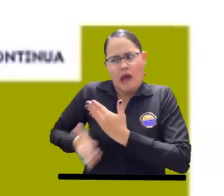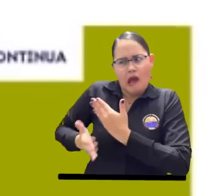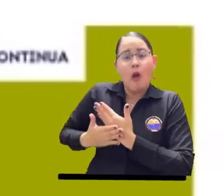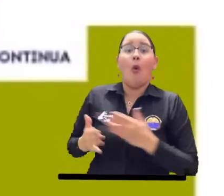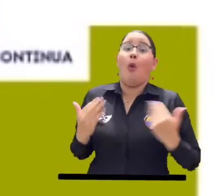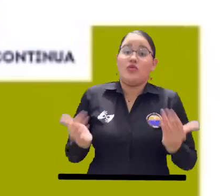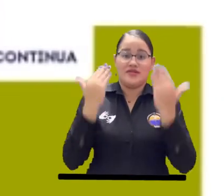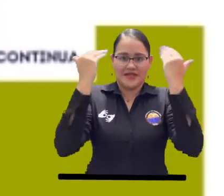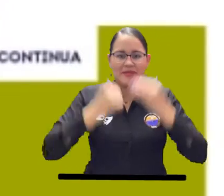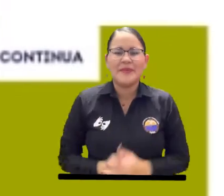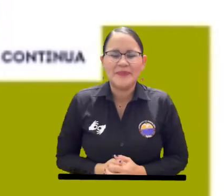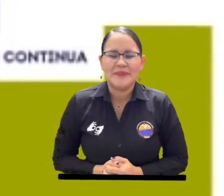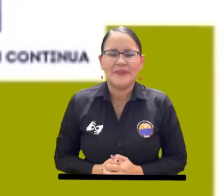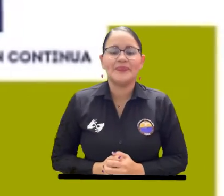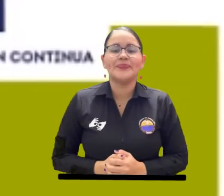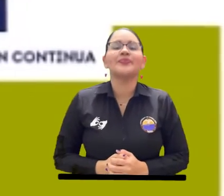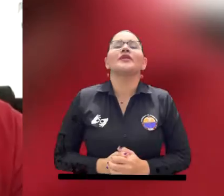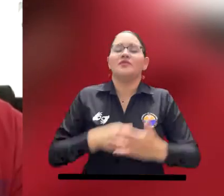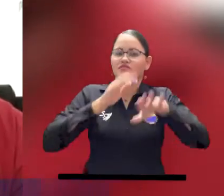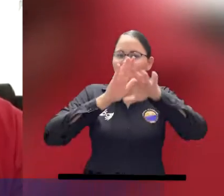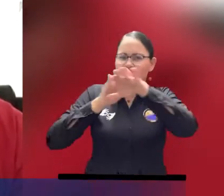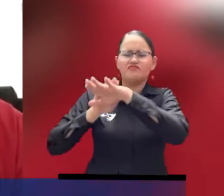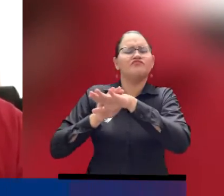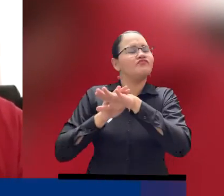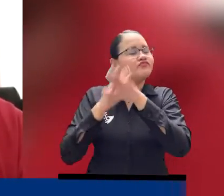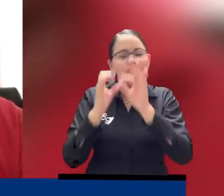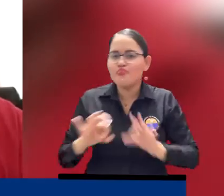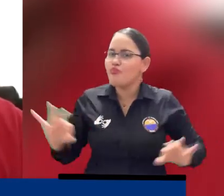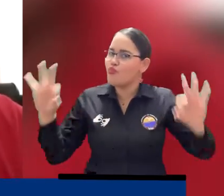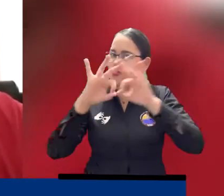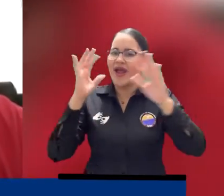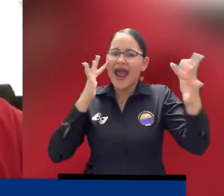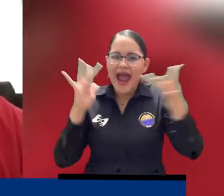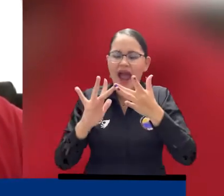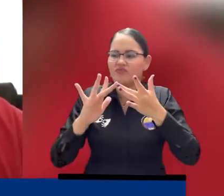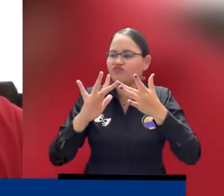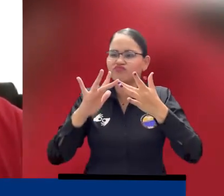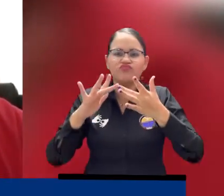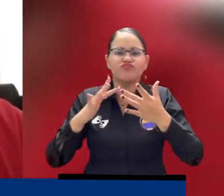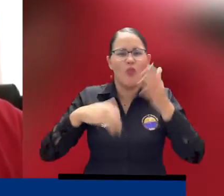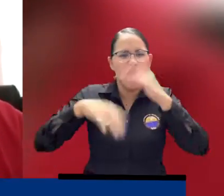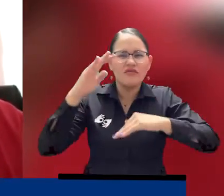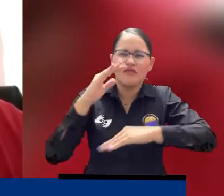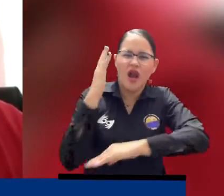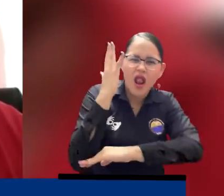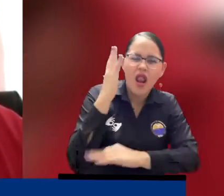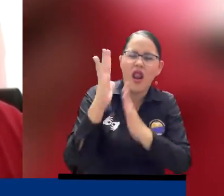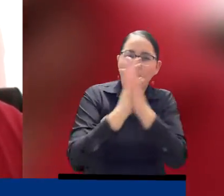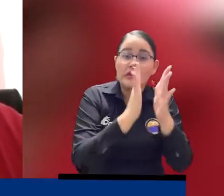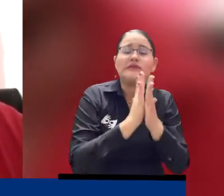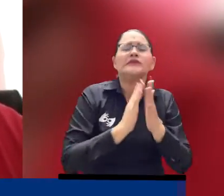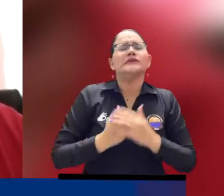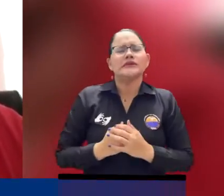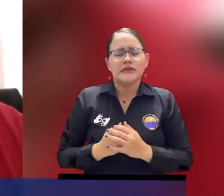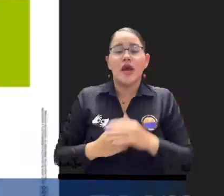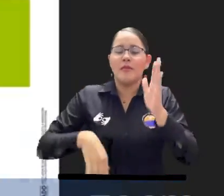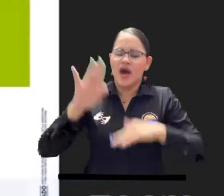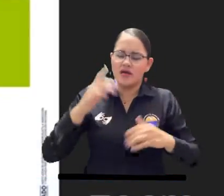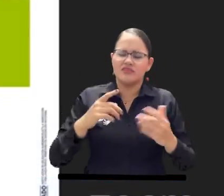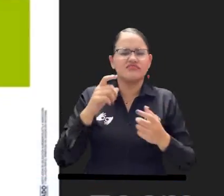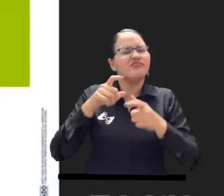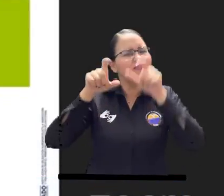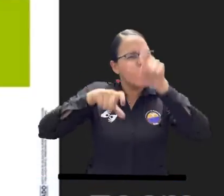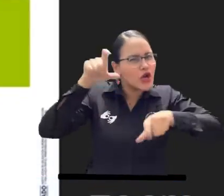posgrados por el espacio para la charla de problemática jurídica actual de los contratos y la responsabilidad si su responsabilidad civil